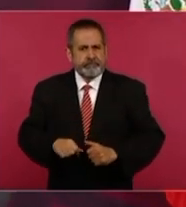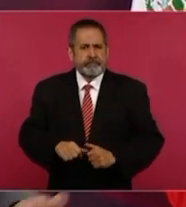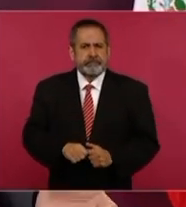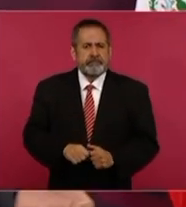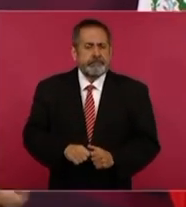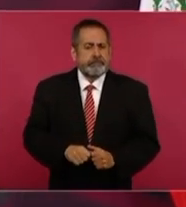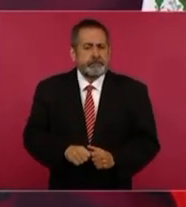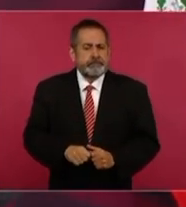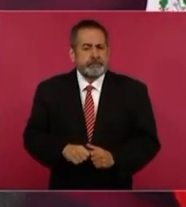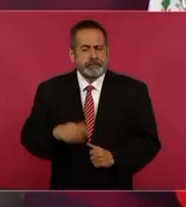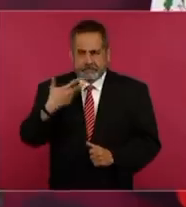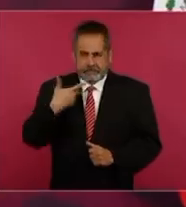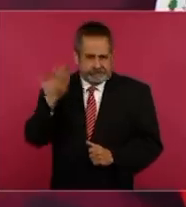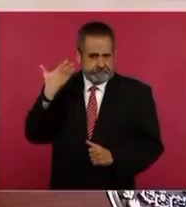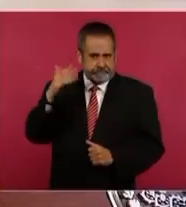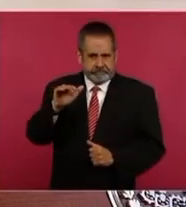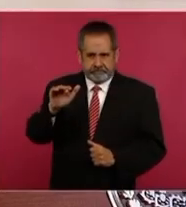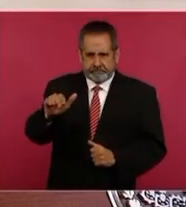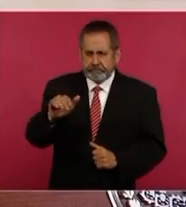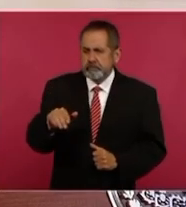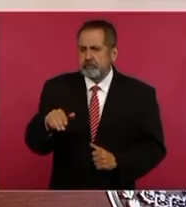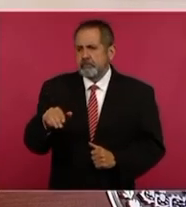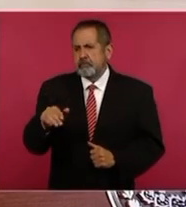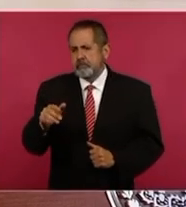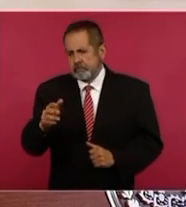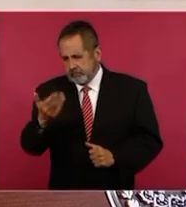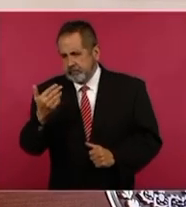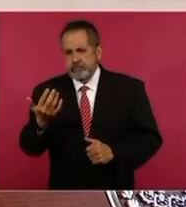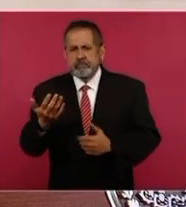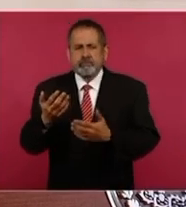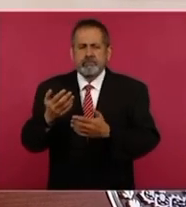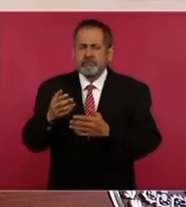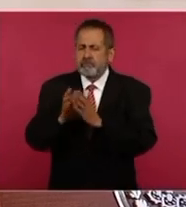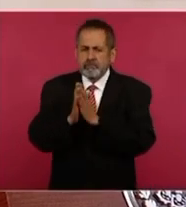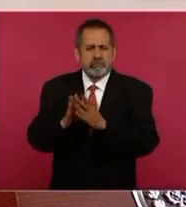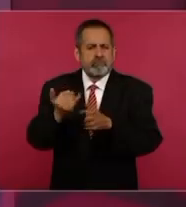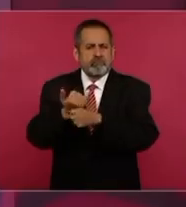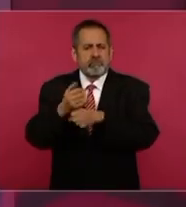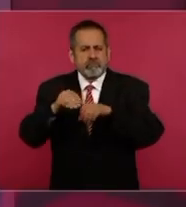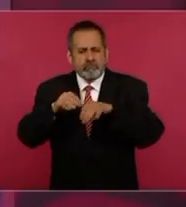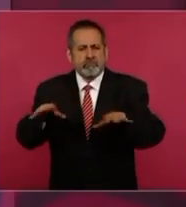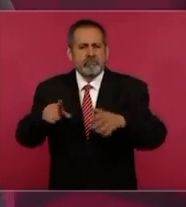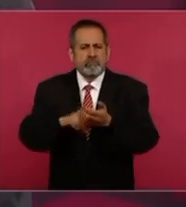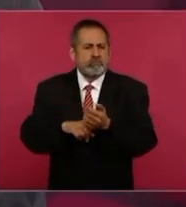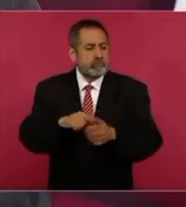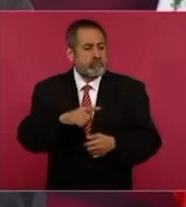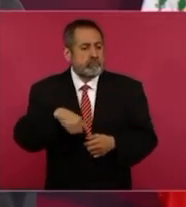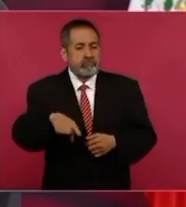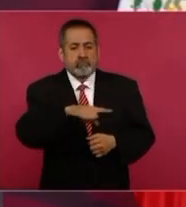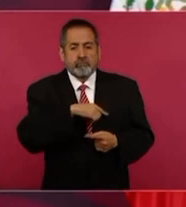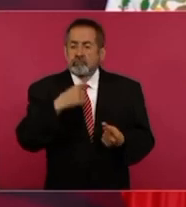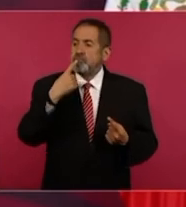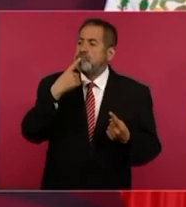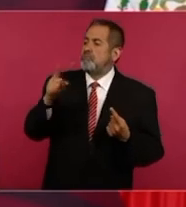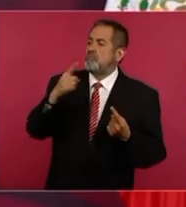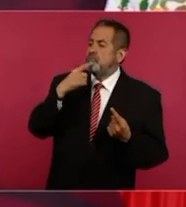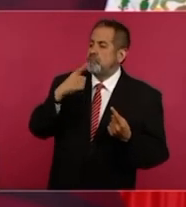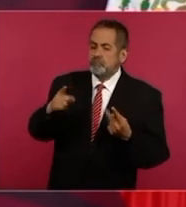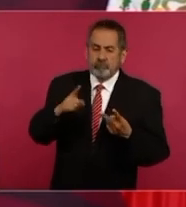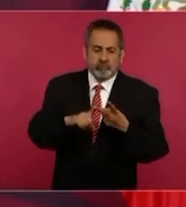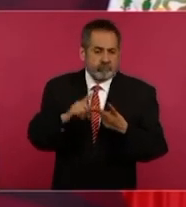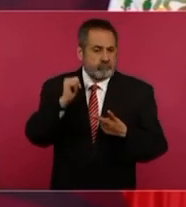que informaran sobre denuncias presentadas